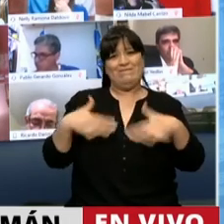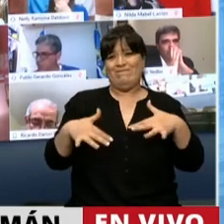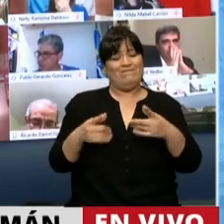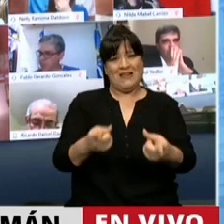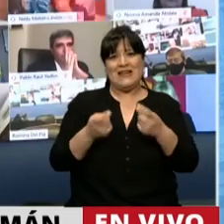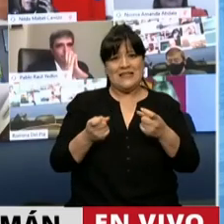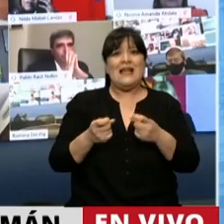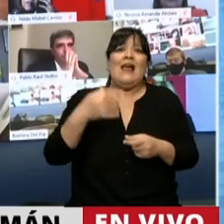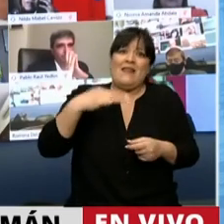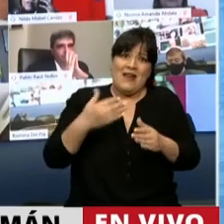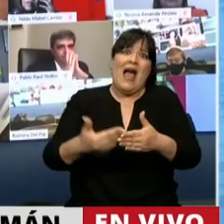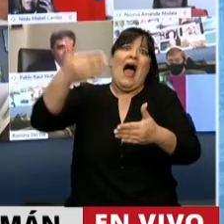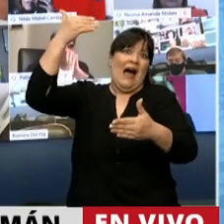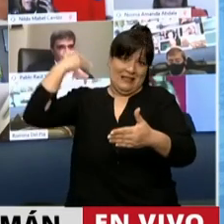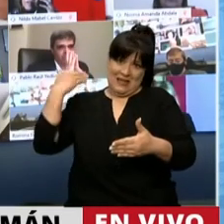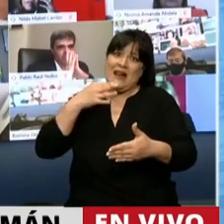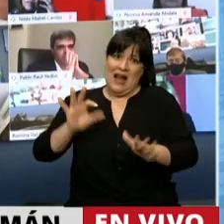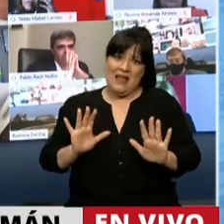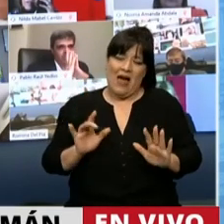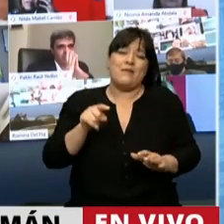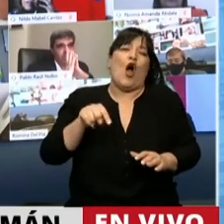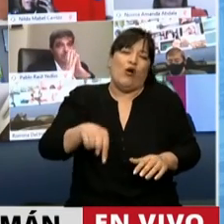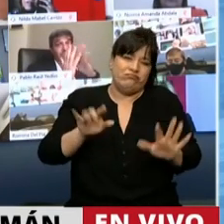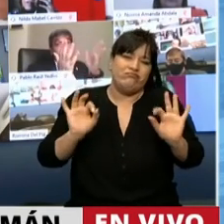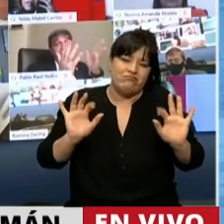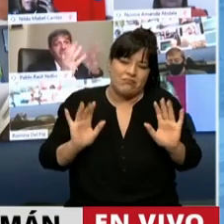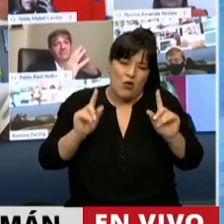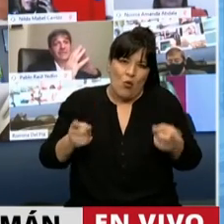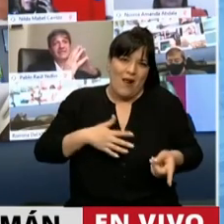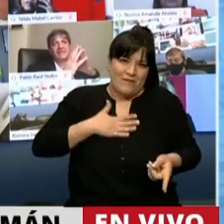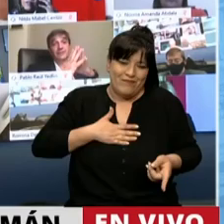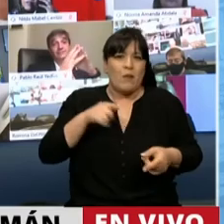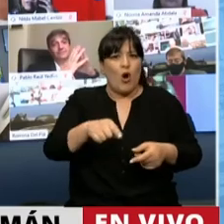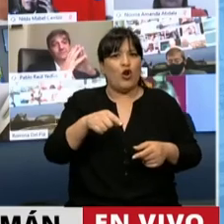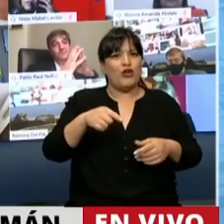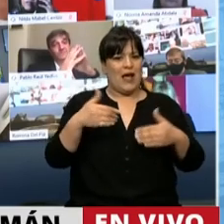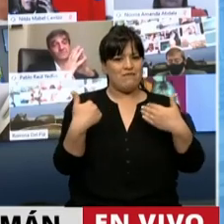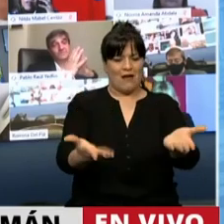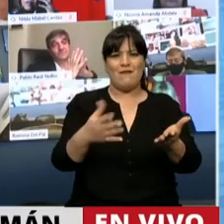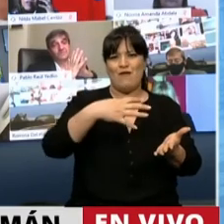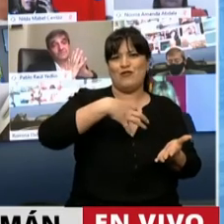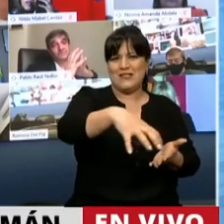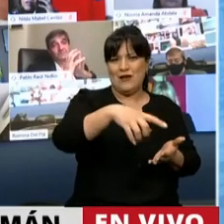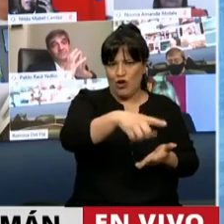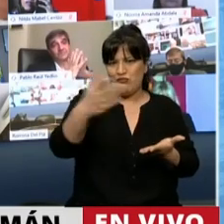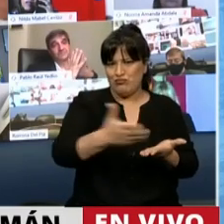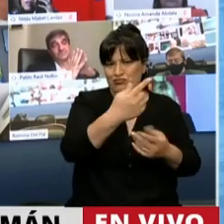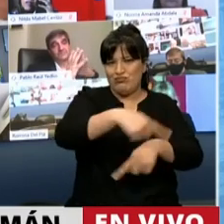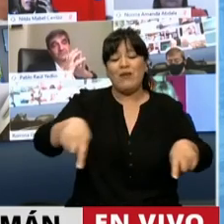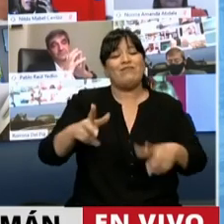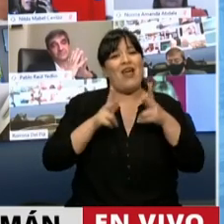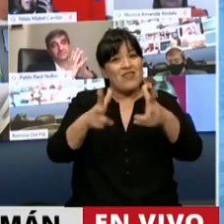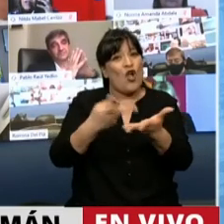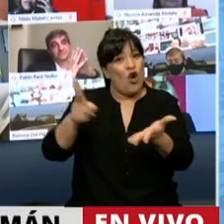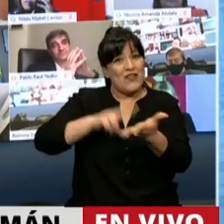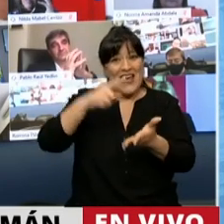haberlo sacado mucho antes, porque obviamente favorece a un gran sector. Y reitero, la sequía